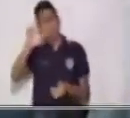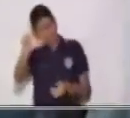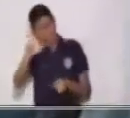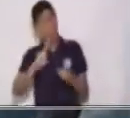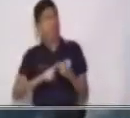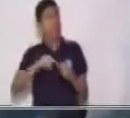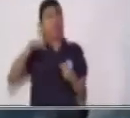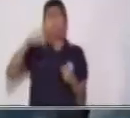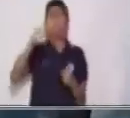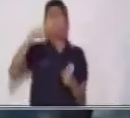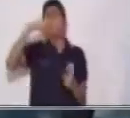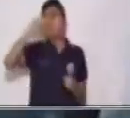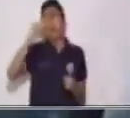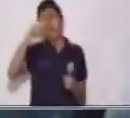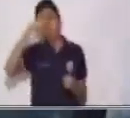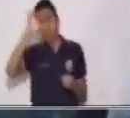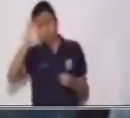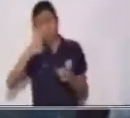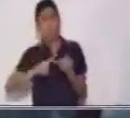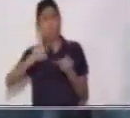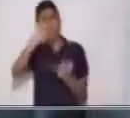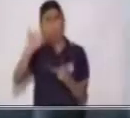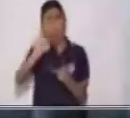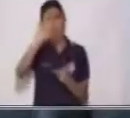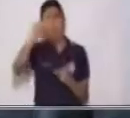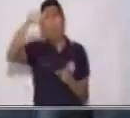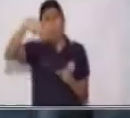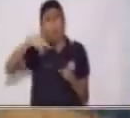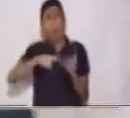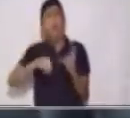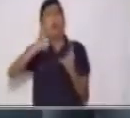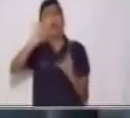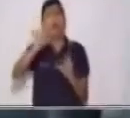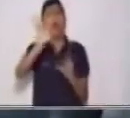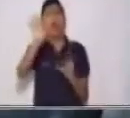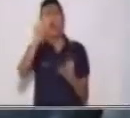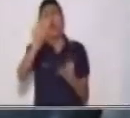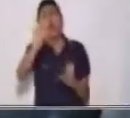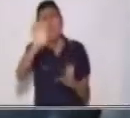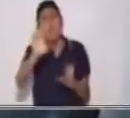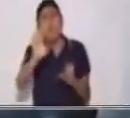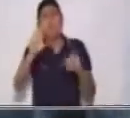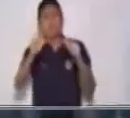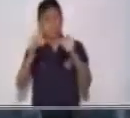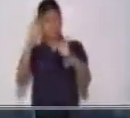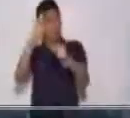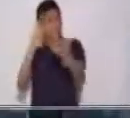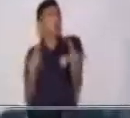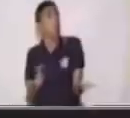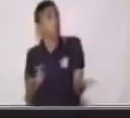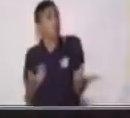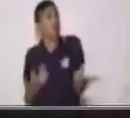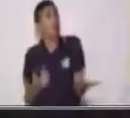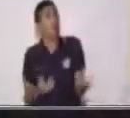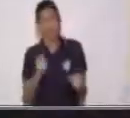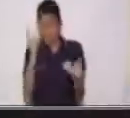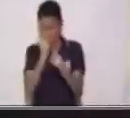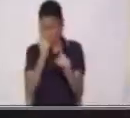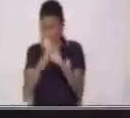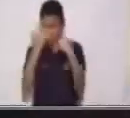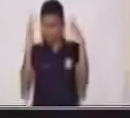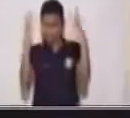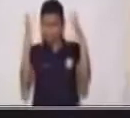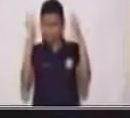Matute, Juan o José? pensemos. Excelente, pusieron